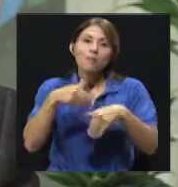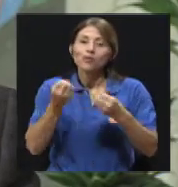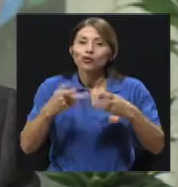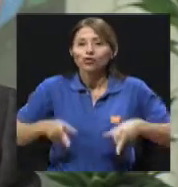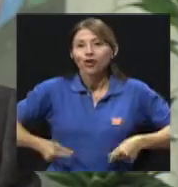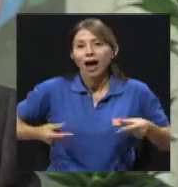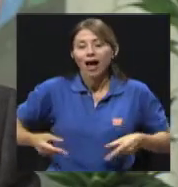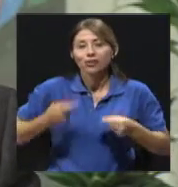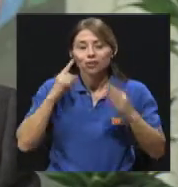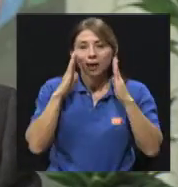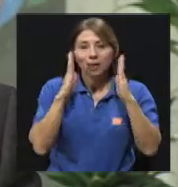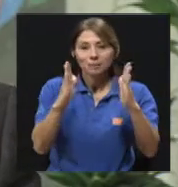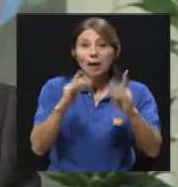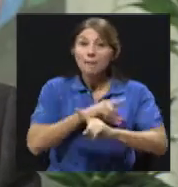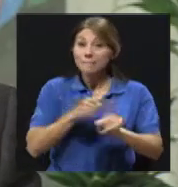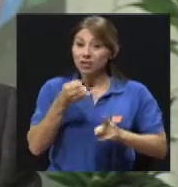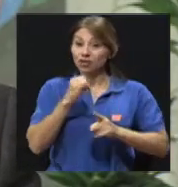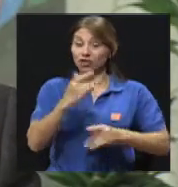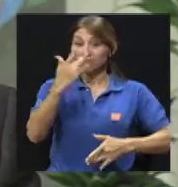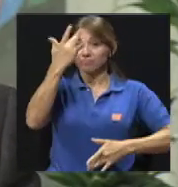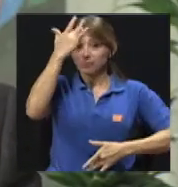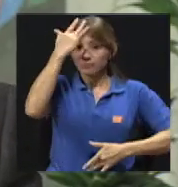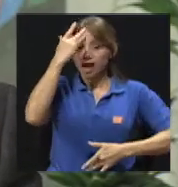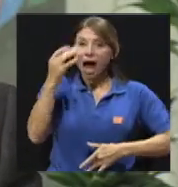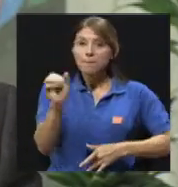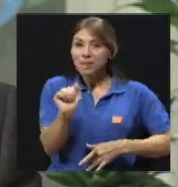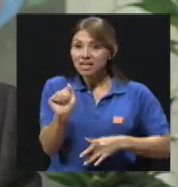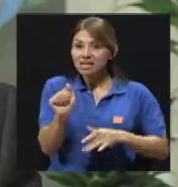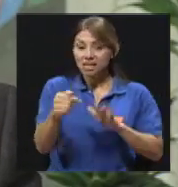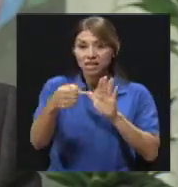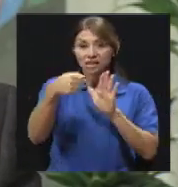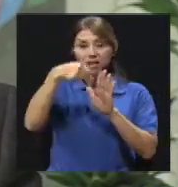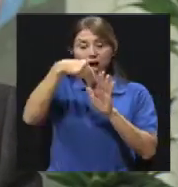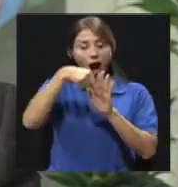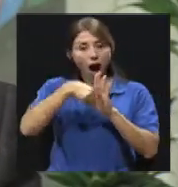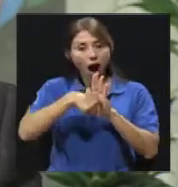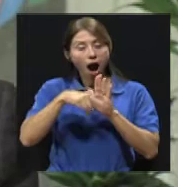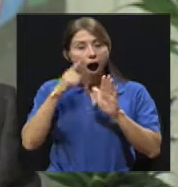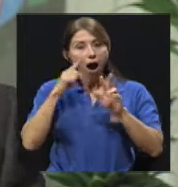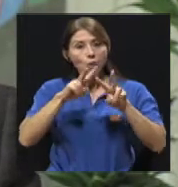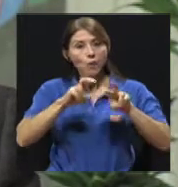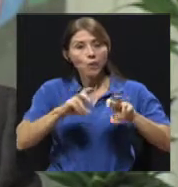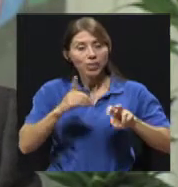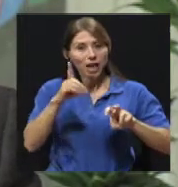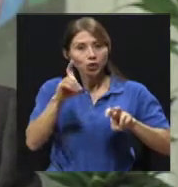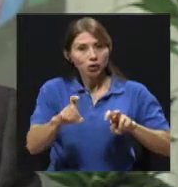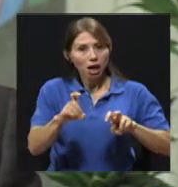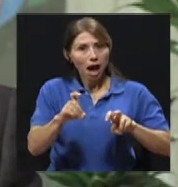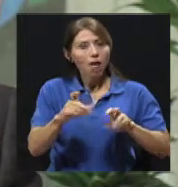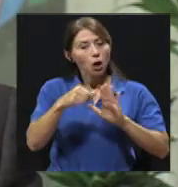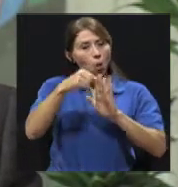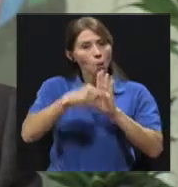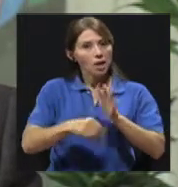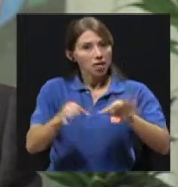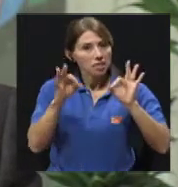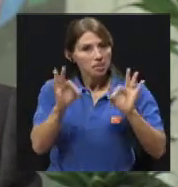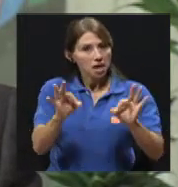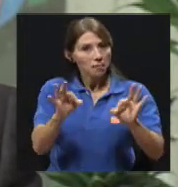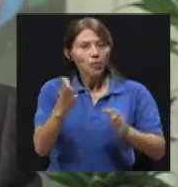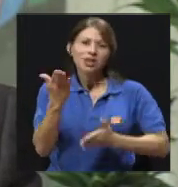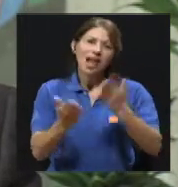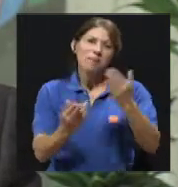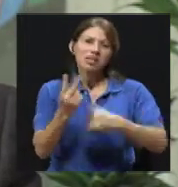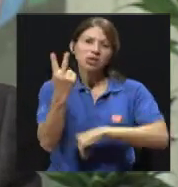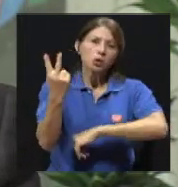apendicitis aguda diagnosticada y operada a tiempo, probablemente va a requerir uno o dos días de internamiento, mientras que